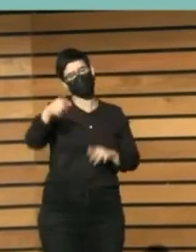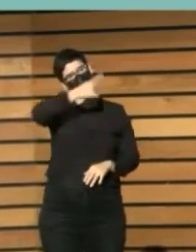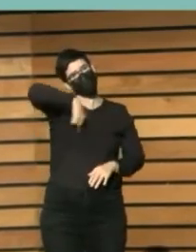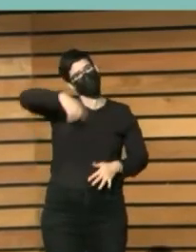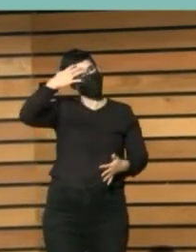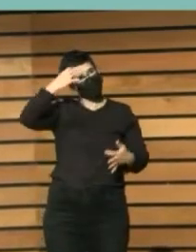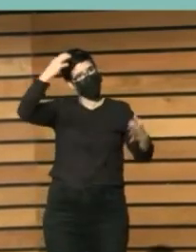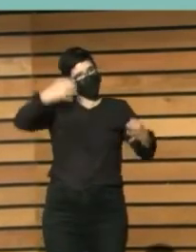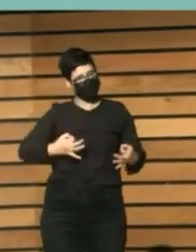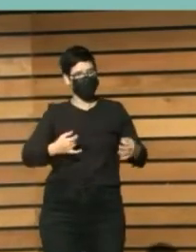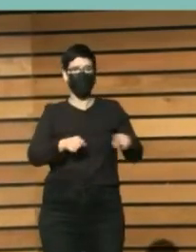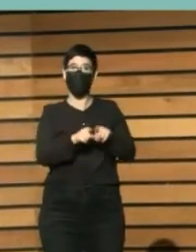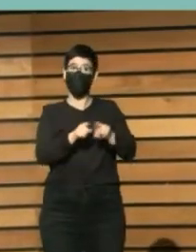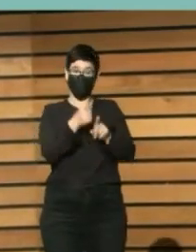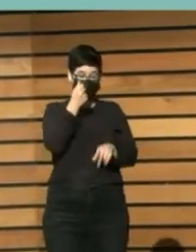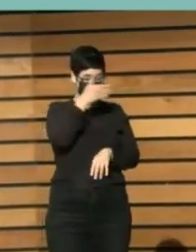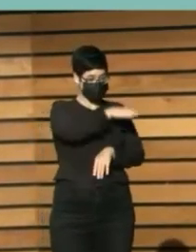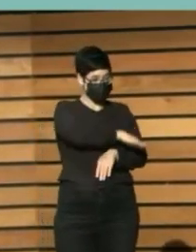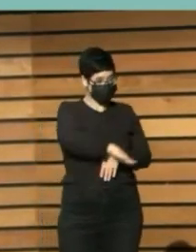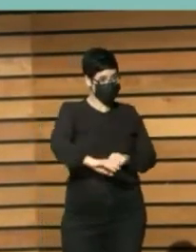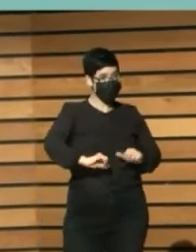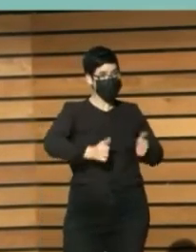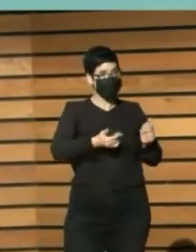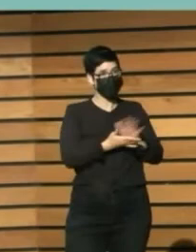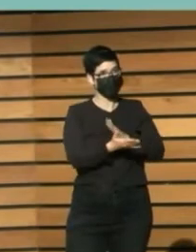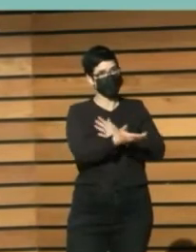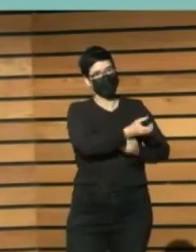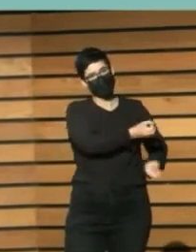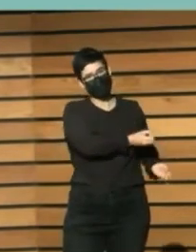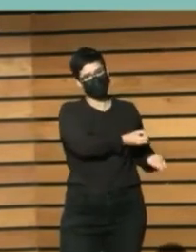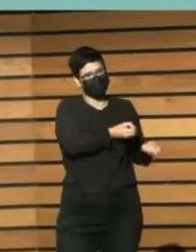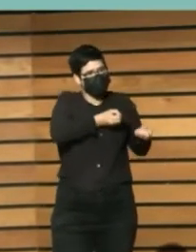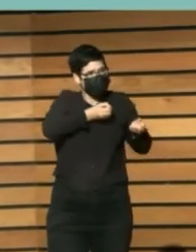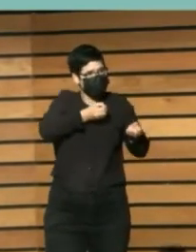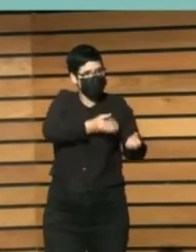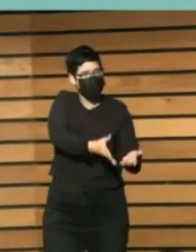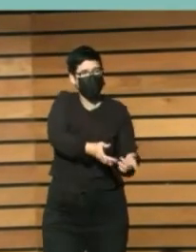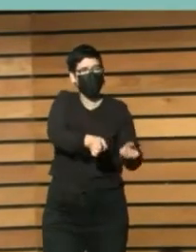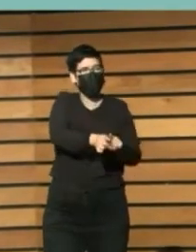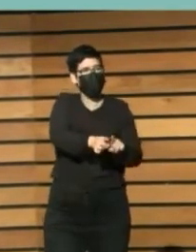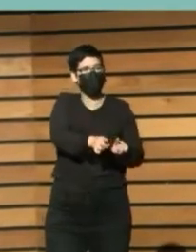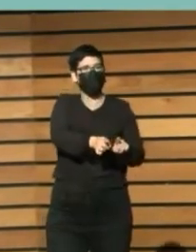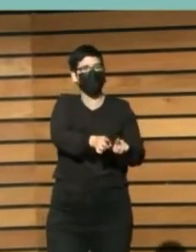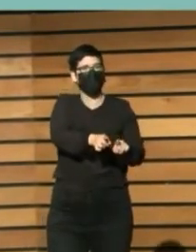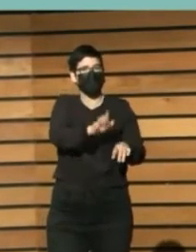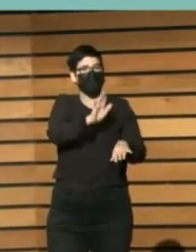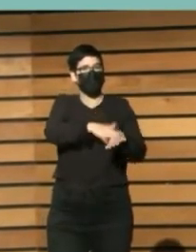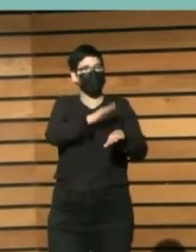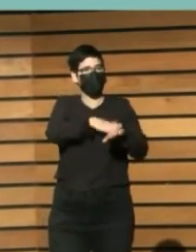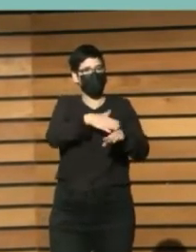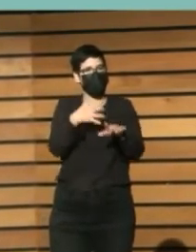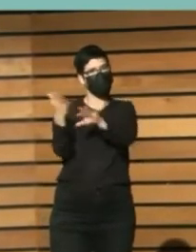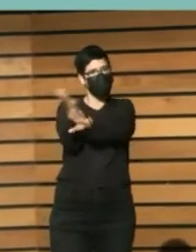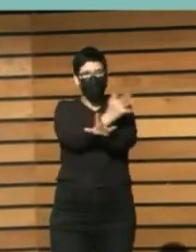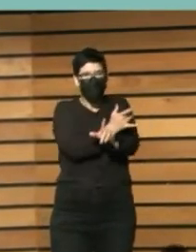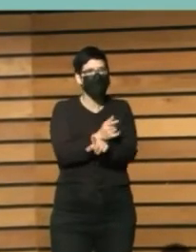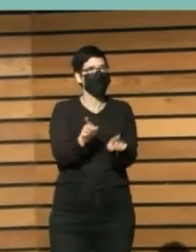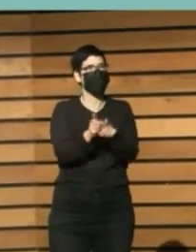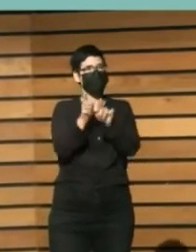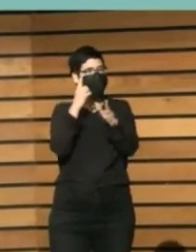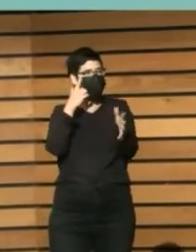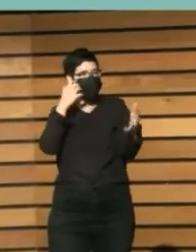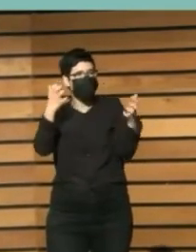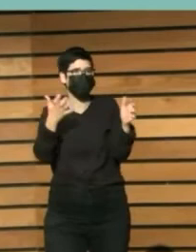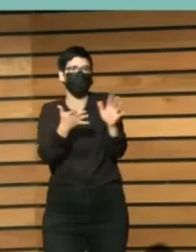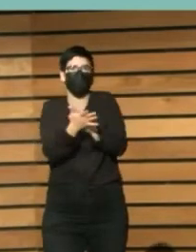podemos lanzar esa idea y poder jugar con ellos. Ahí también